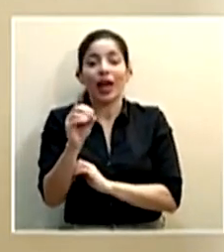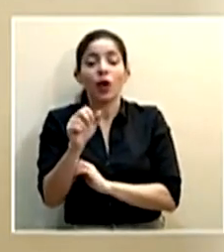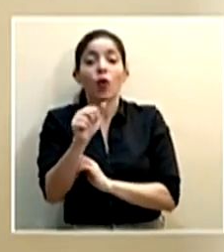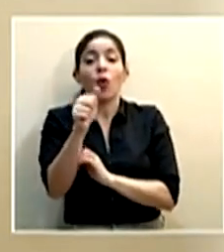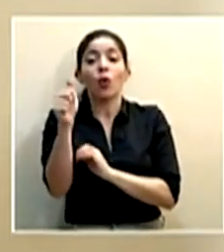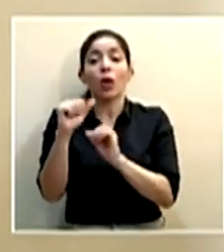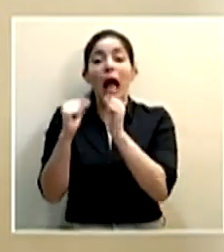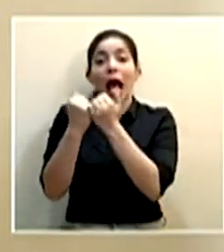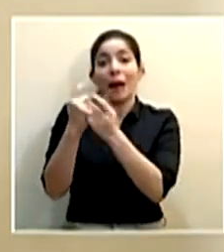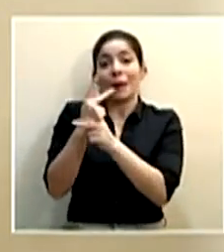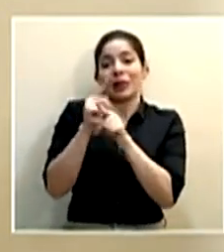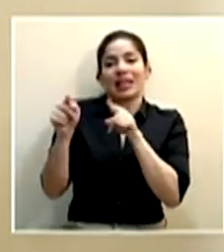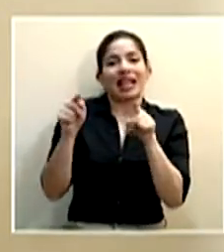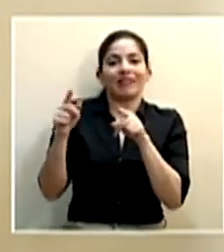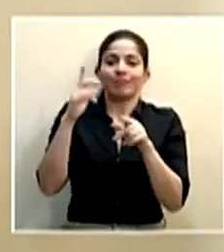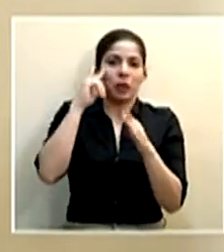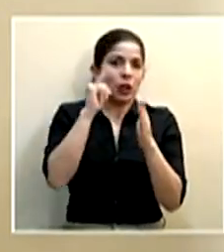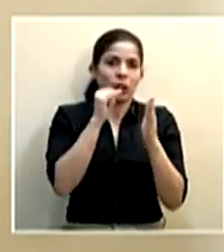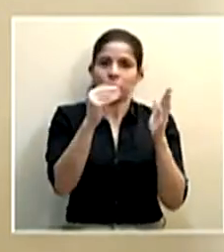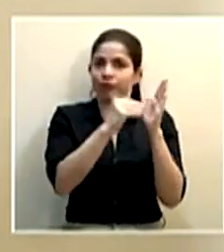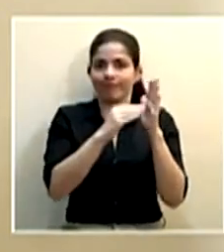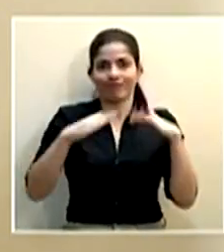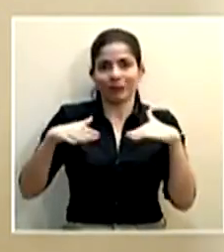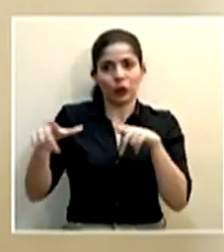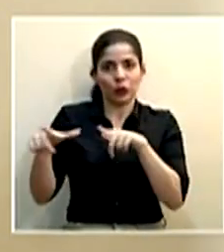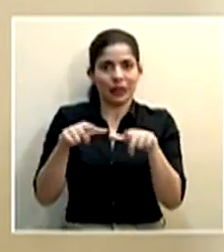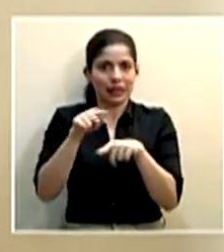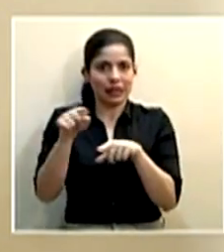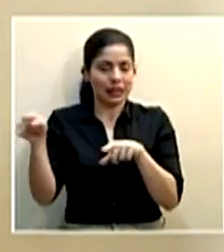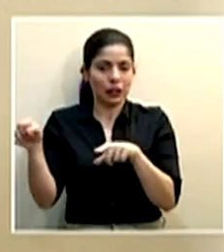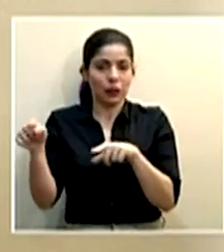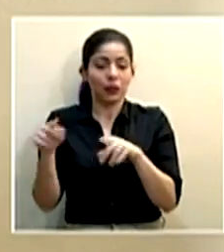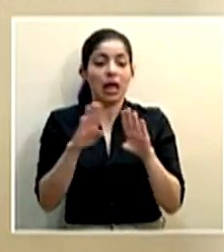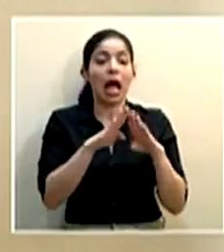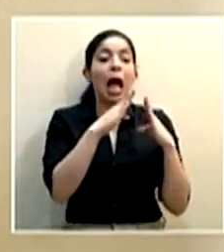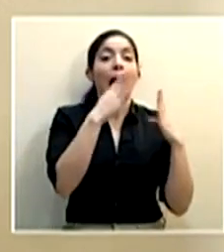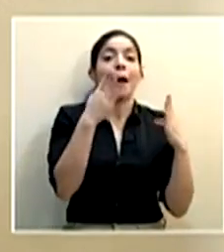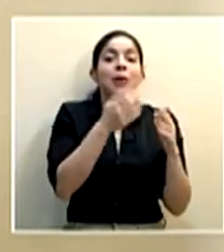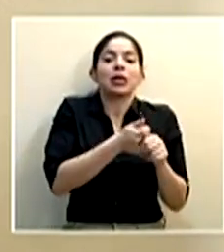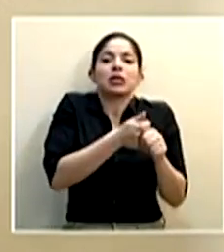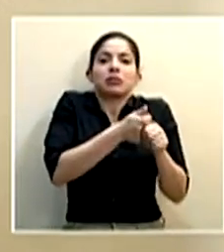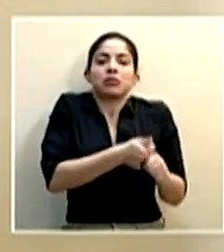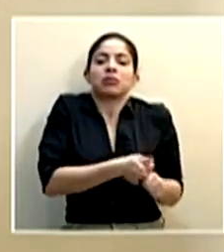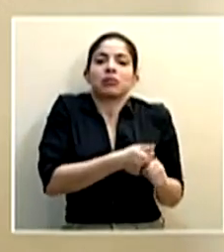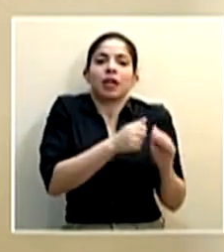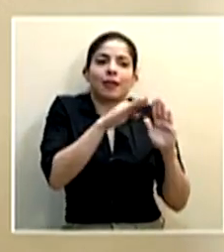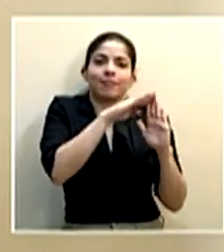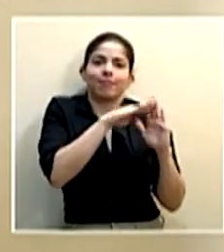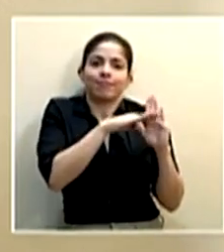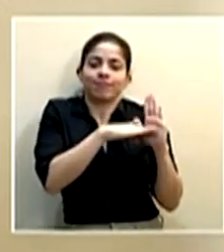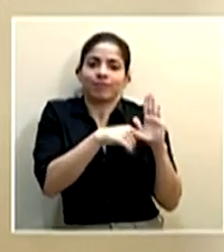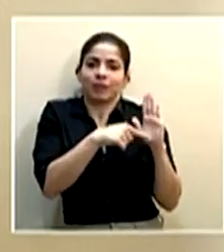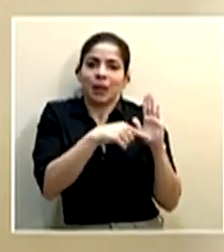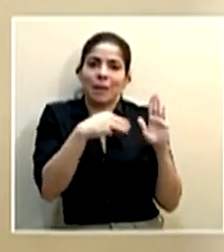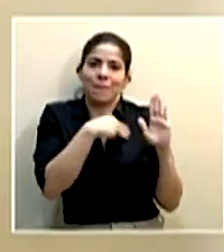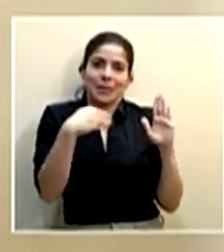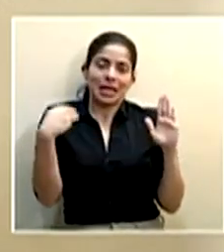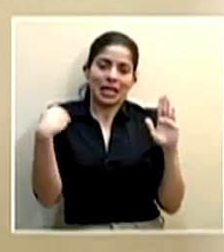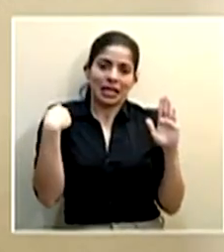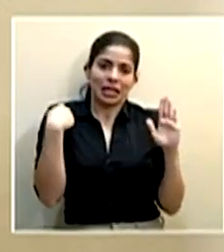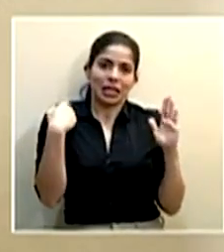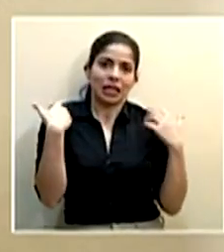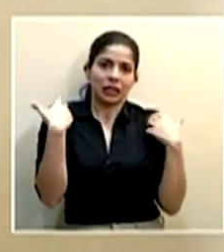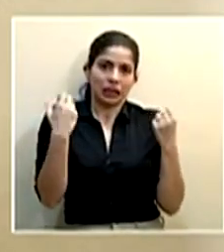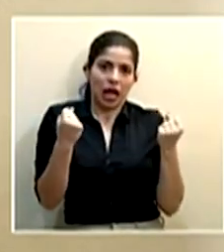requiere trabajarse, por eso no están. La apertura se dará basada en esta premisa del Ministro y el